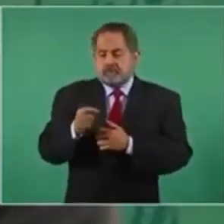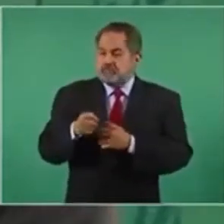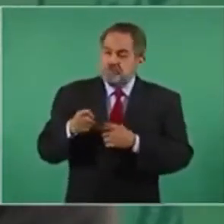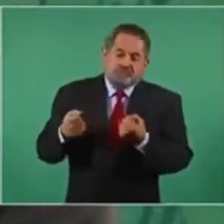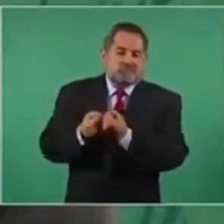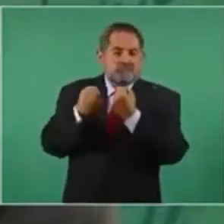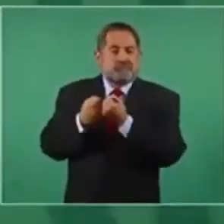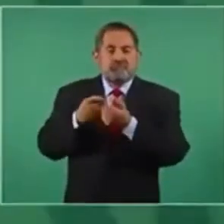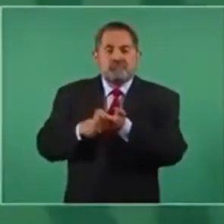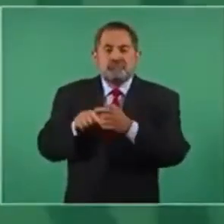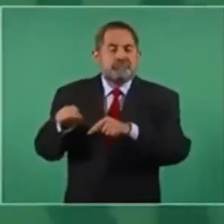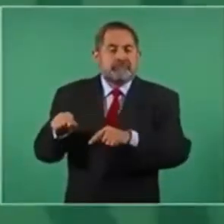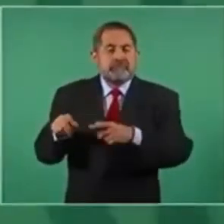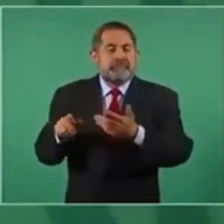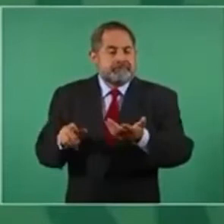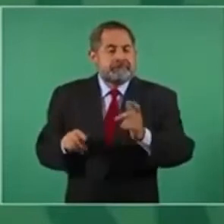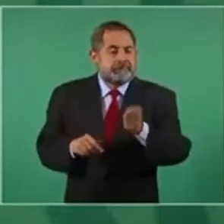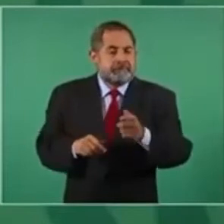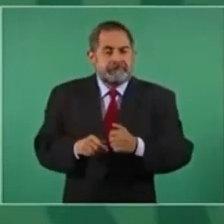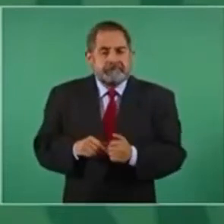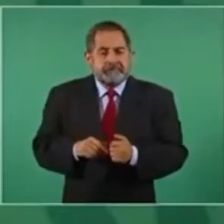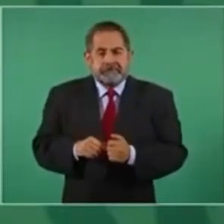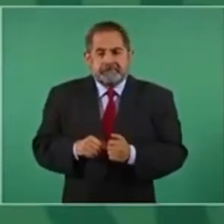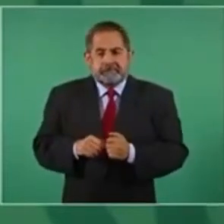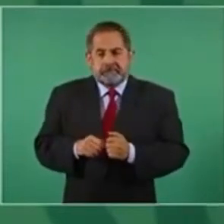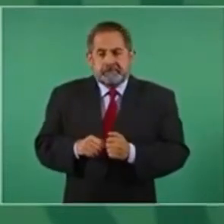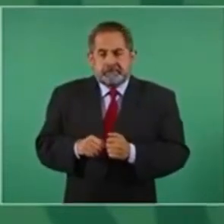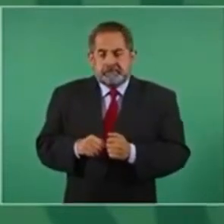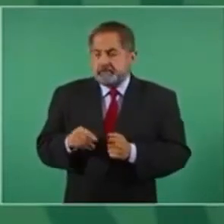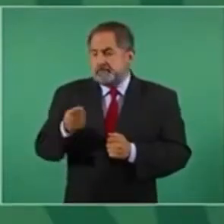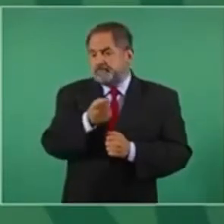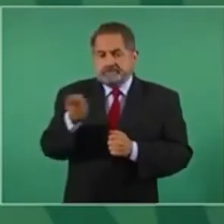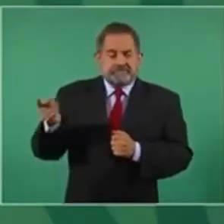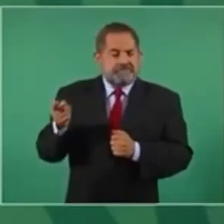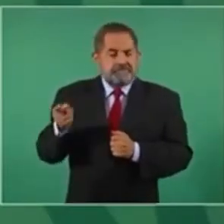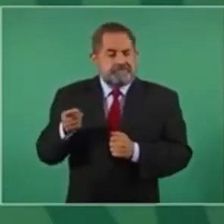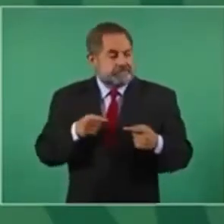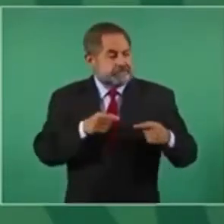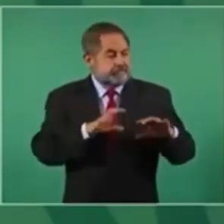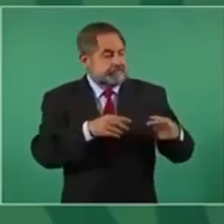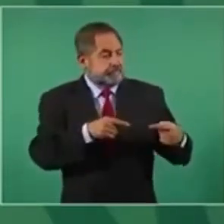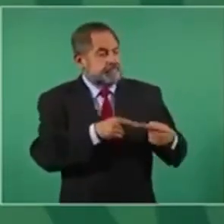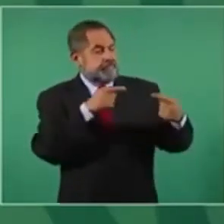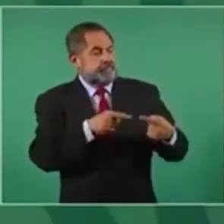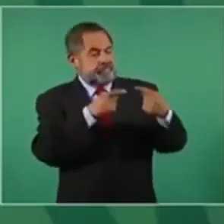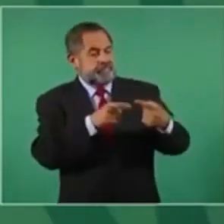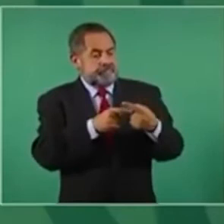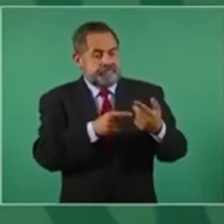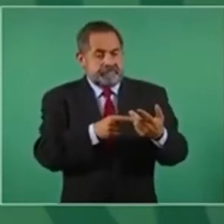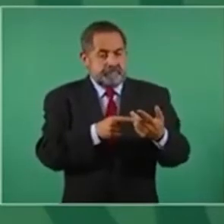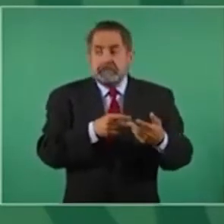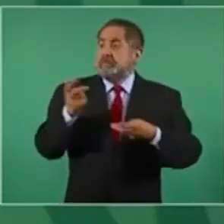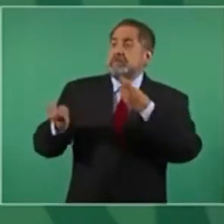el gobierno estadounidense en el marco de la visita que realizará el canciller Marcelo Ebrard a Washington este jueves. La insistencia